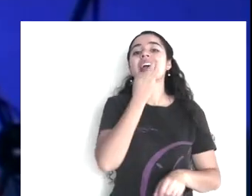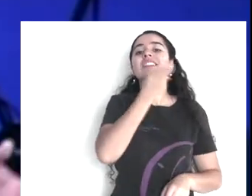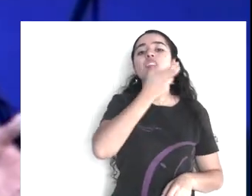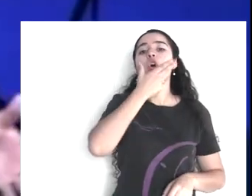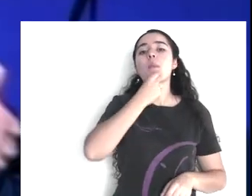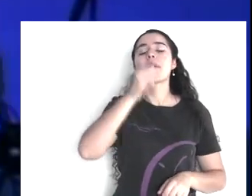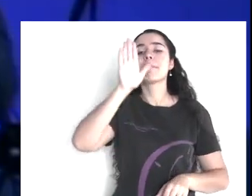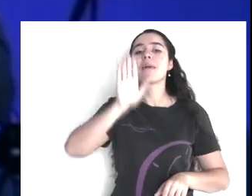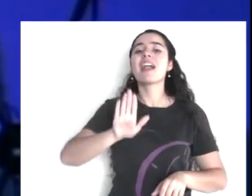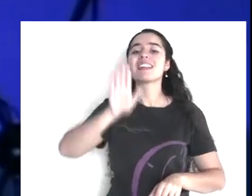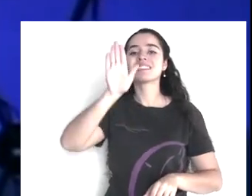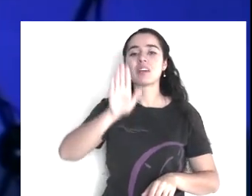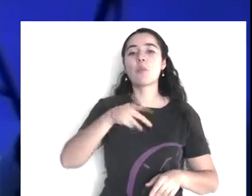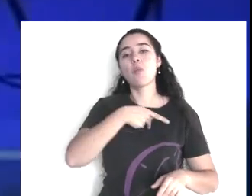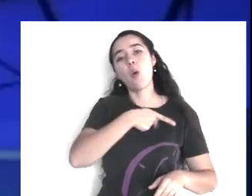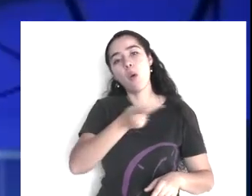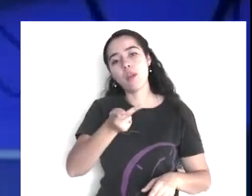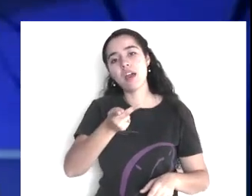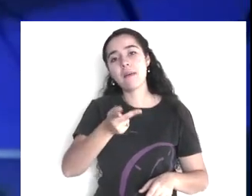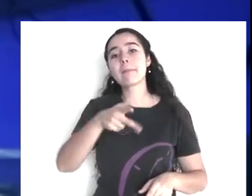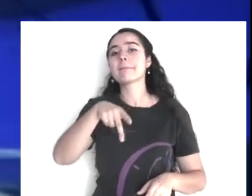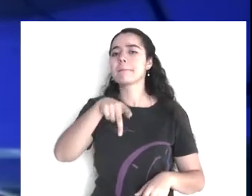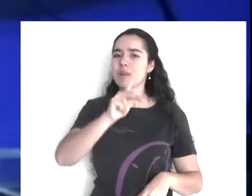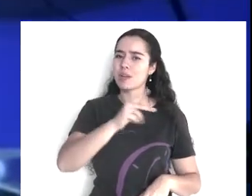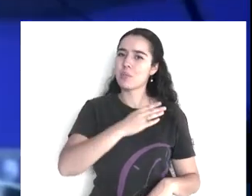hoy, hay ladrones, que se visten, como yo, ando,